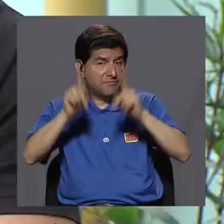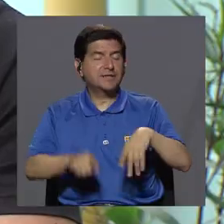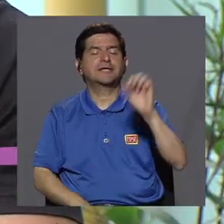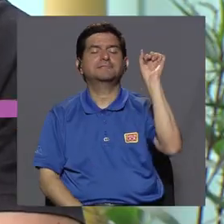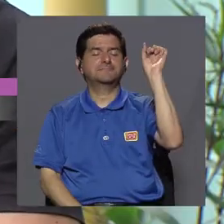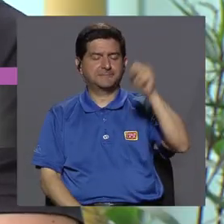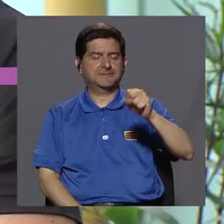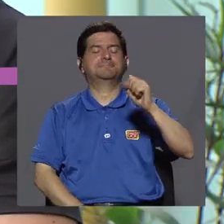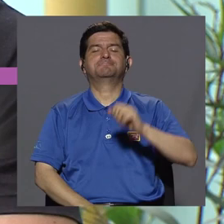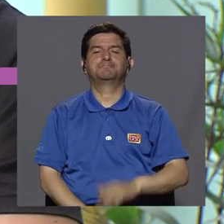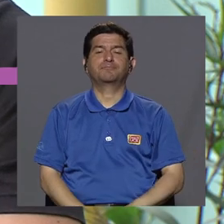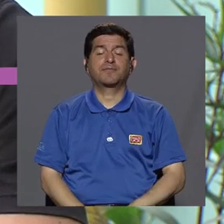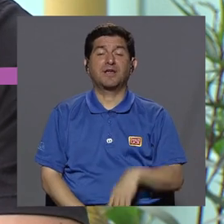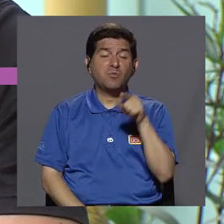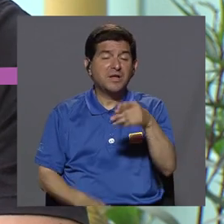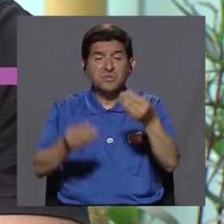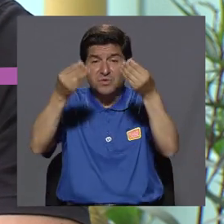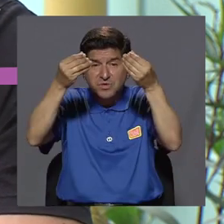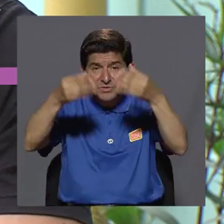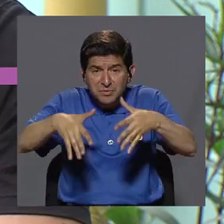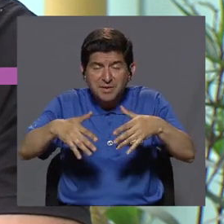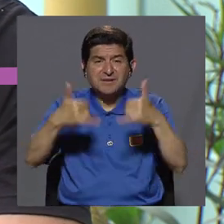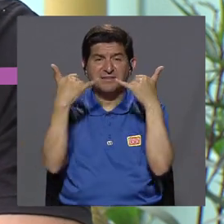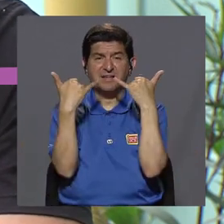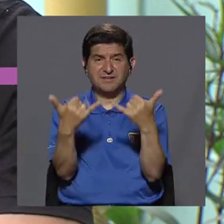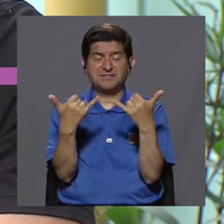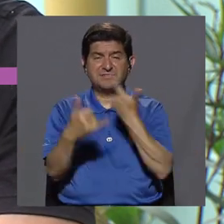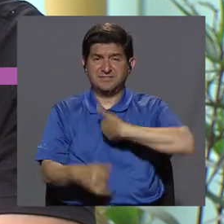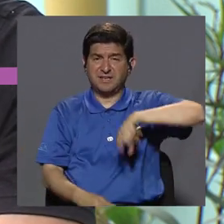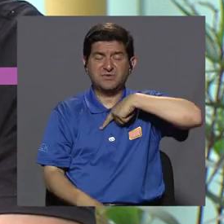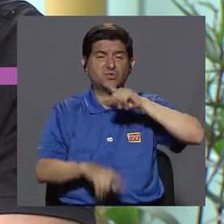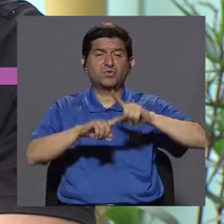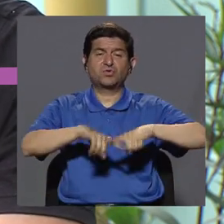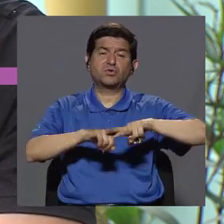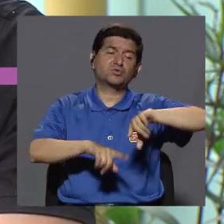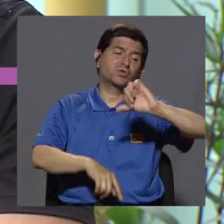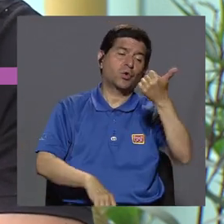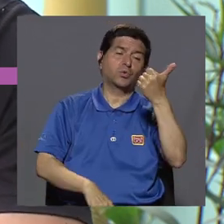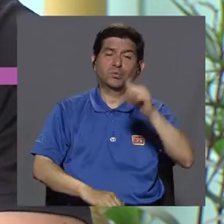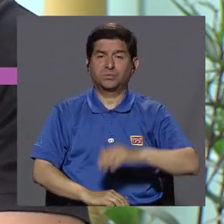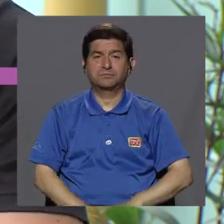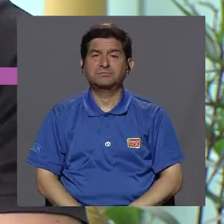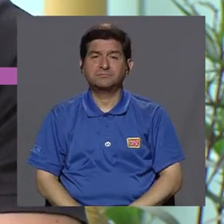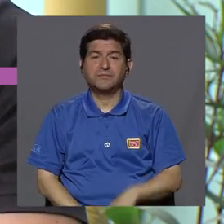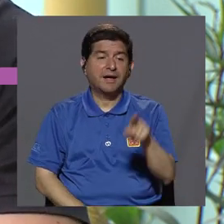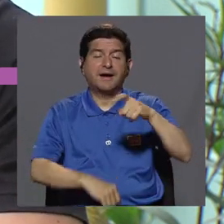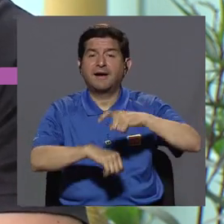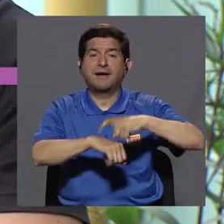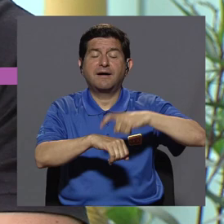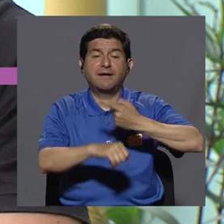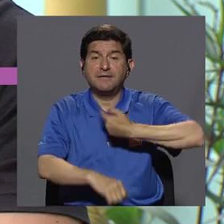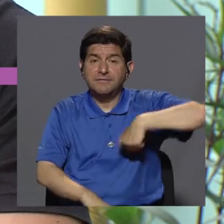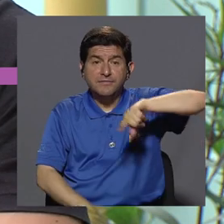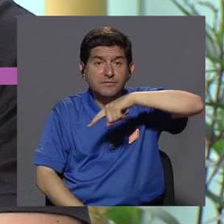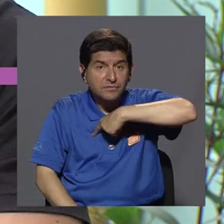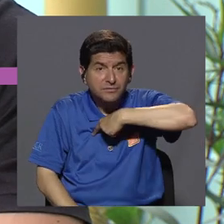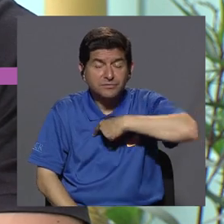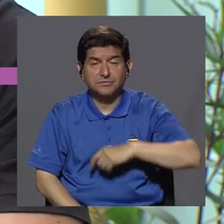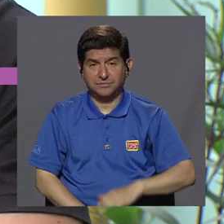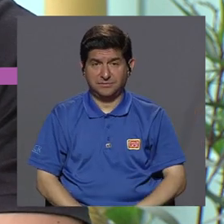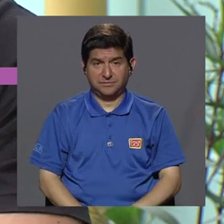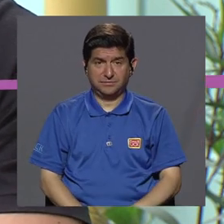problema, porque cuando se pierde eso ya nos volvemos, por así decirlo, dependiente. Entonces, ahí es cuando nosotros, pues,